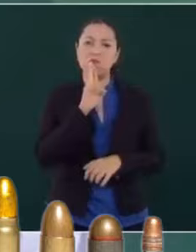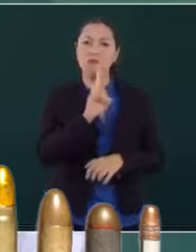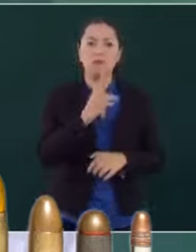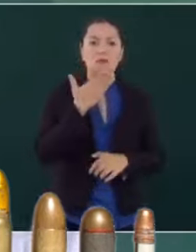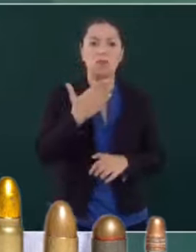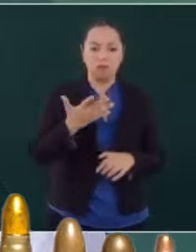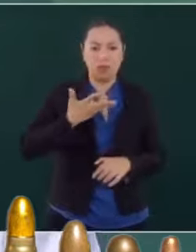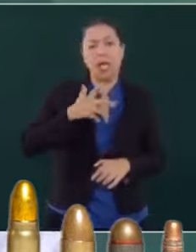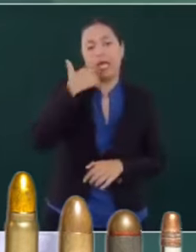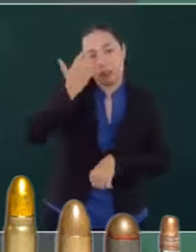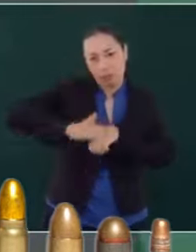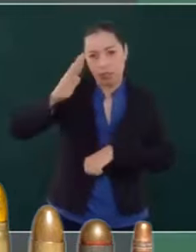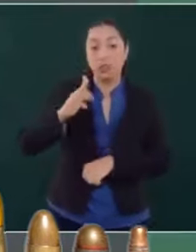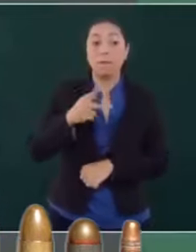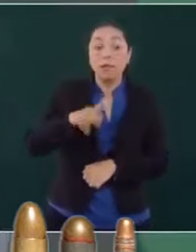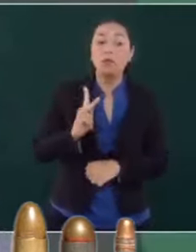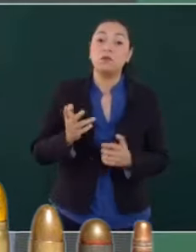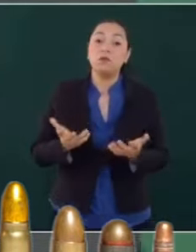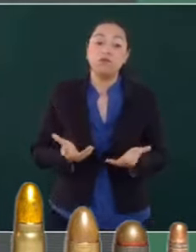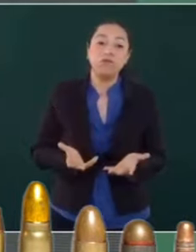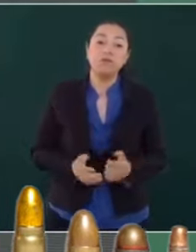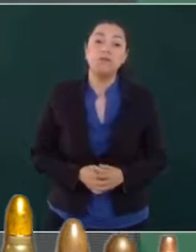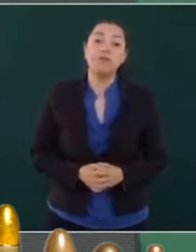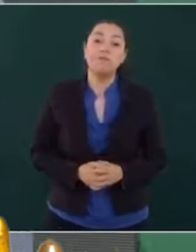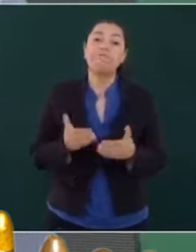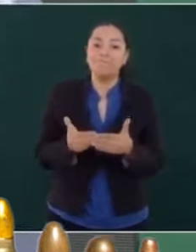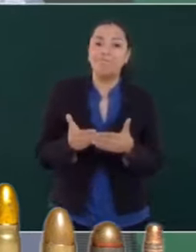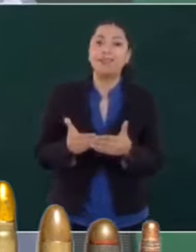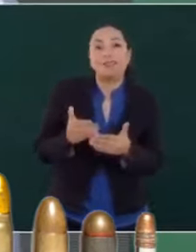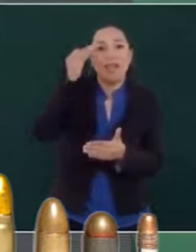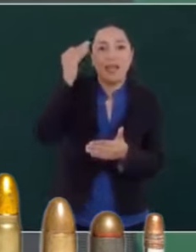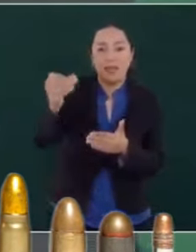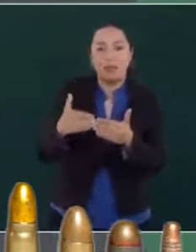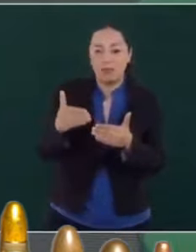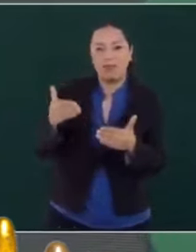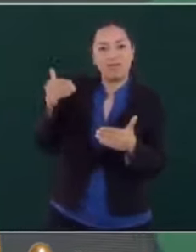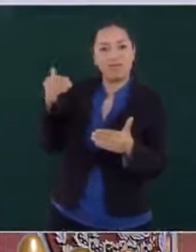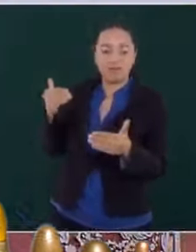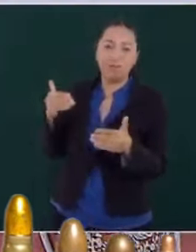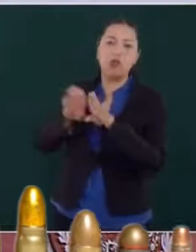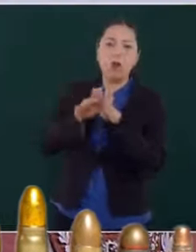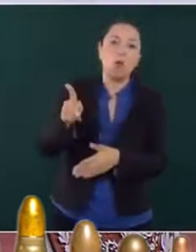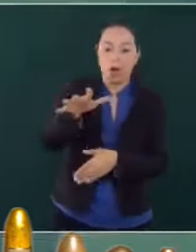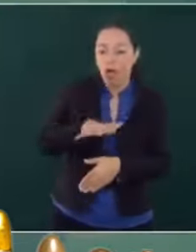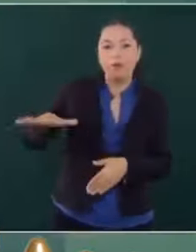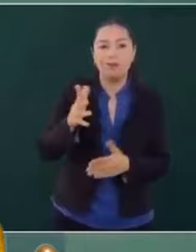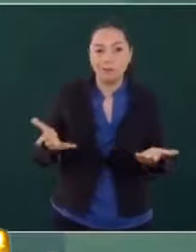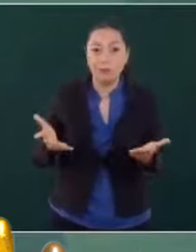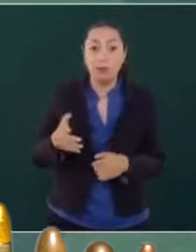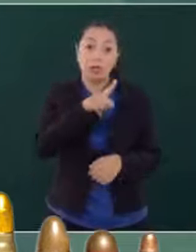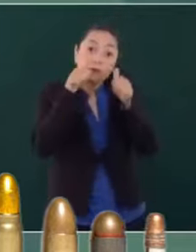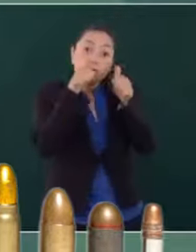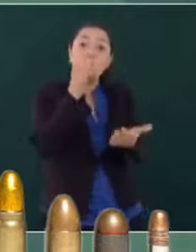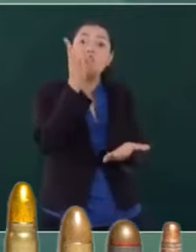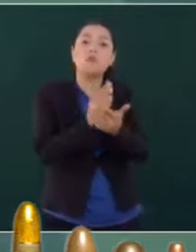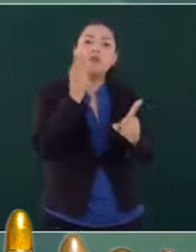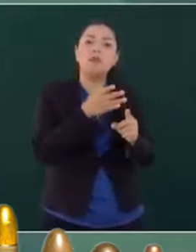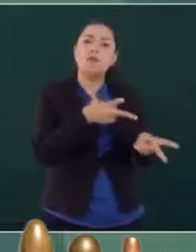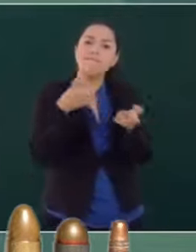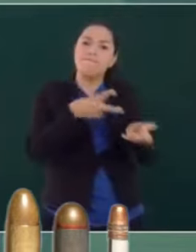Quiéramos más. Pero tardaron décadas desatendiendo al pueblo, dedicados nada más a robar